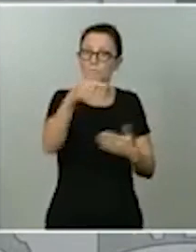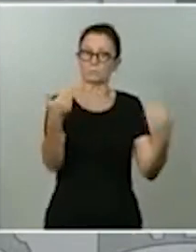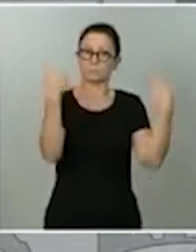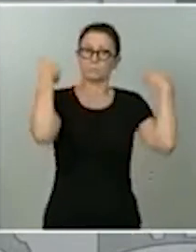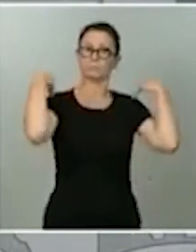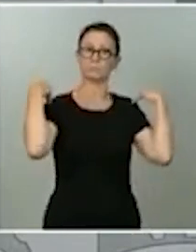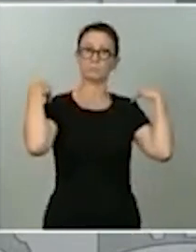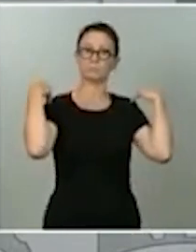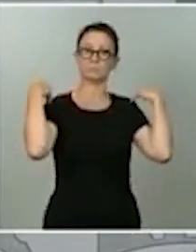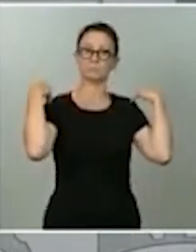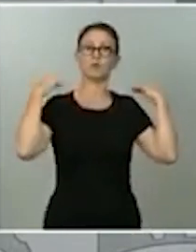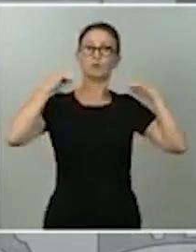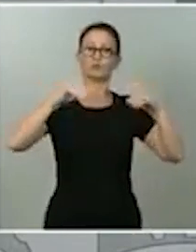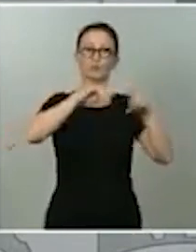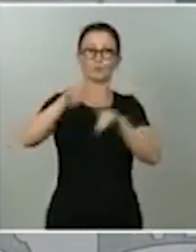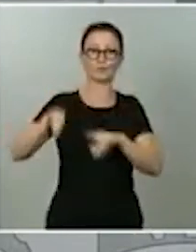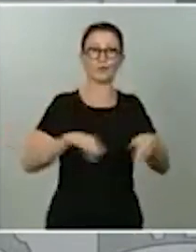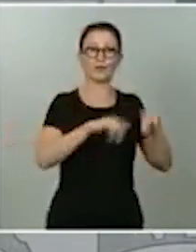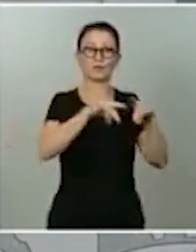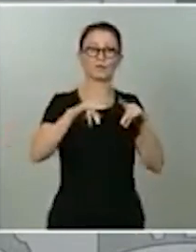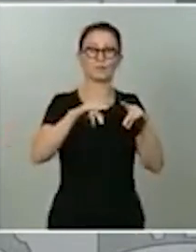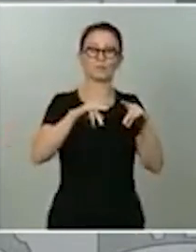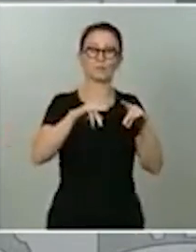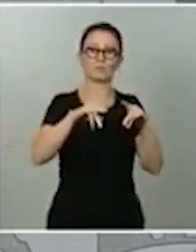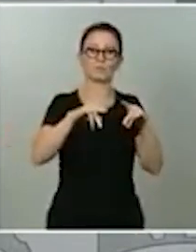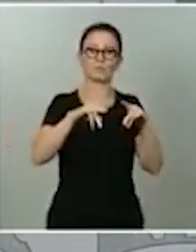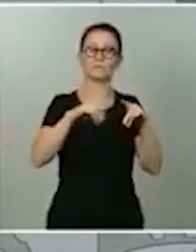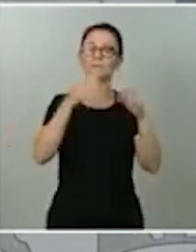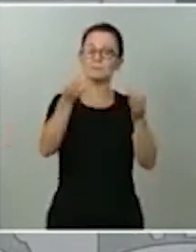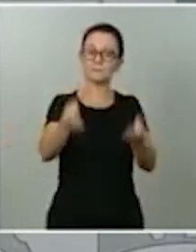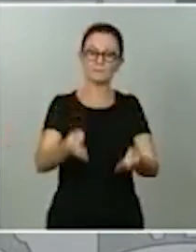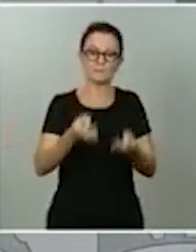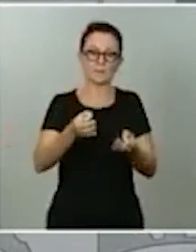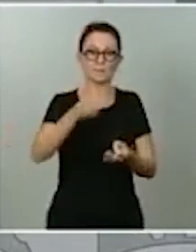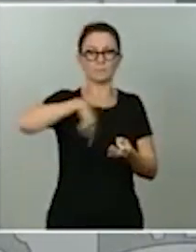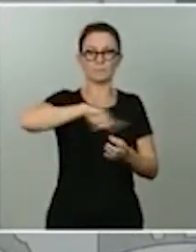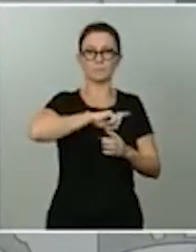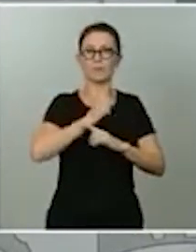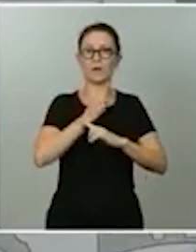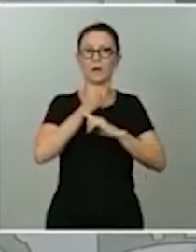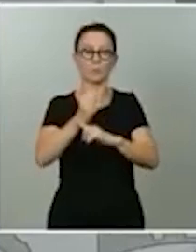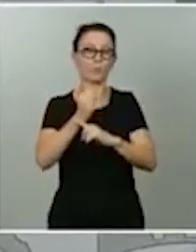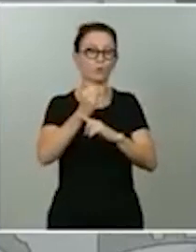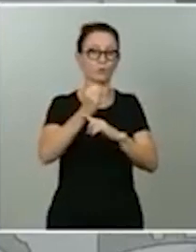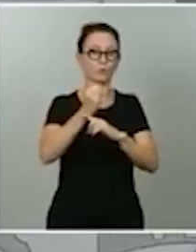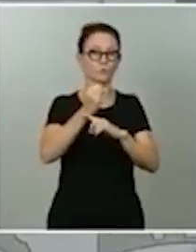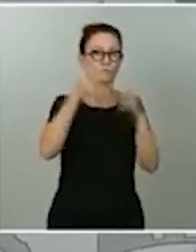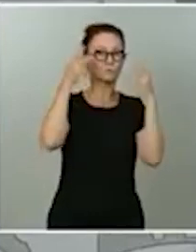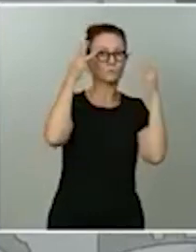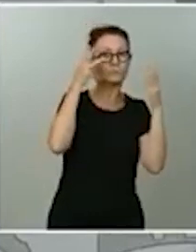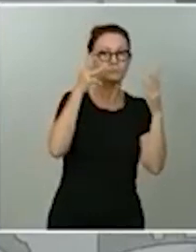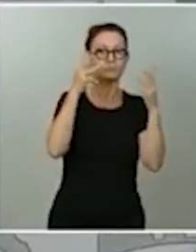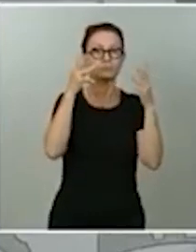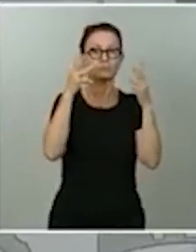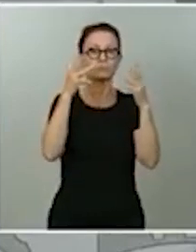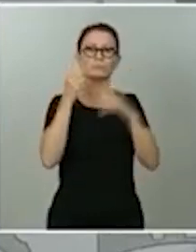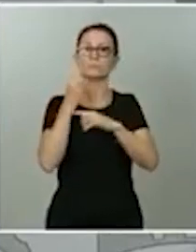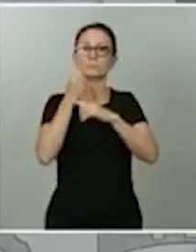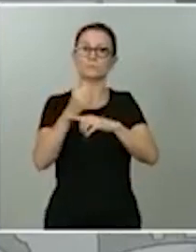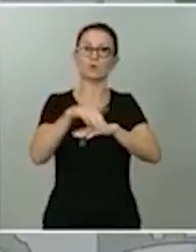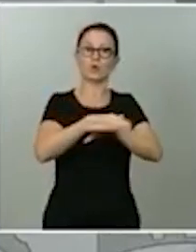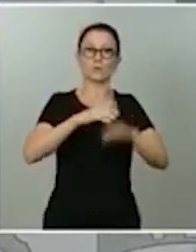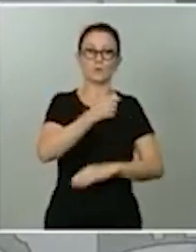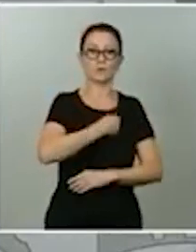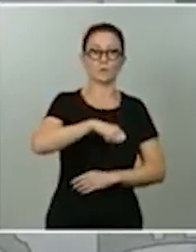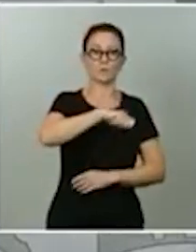territorio, siempre van a contar con la unidad, el respaldo, el asesoramiento del Gobierno de España. Ningún reproche.